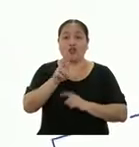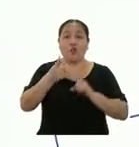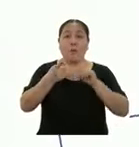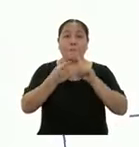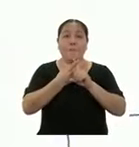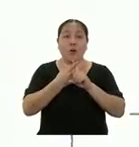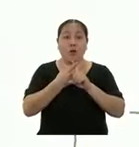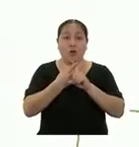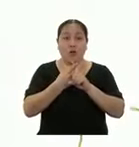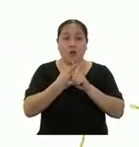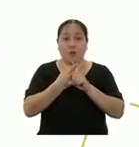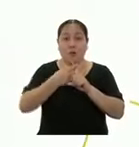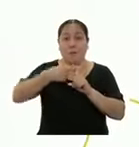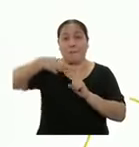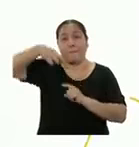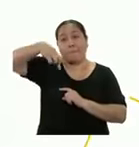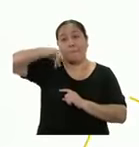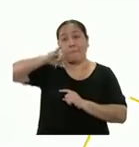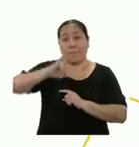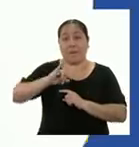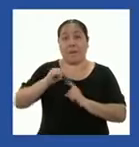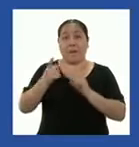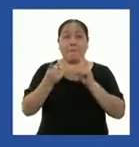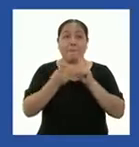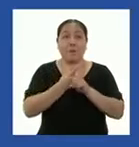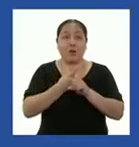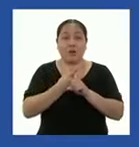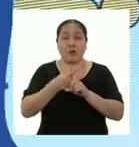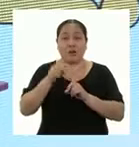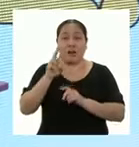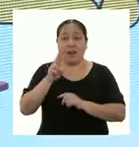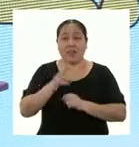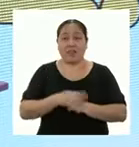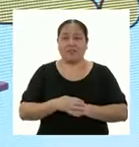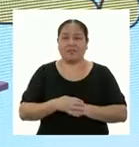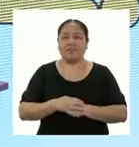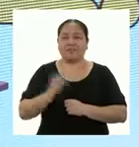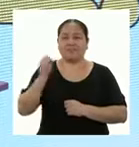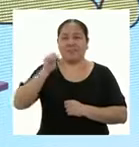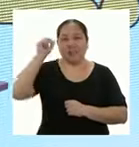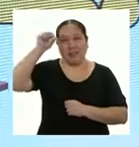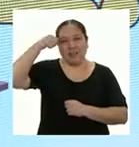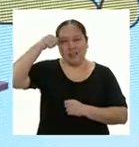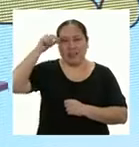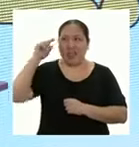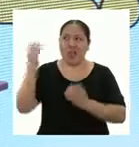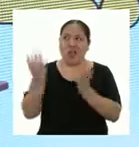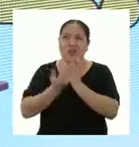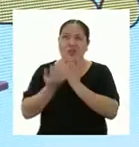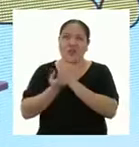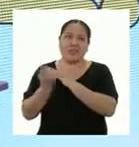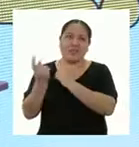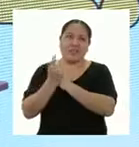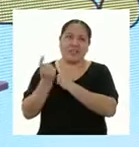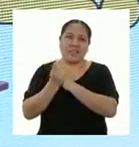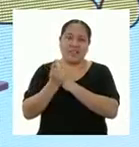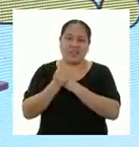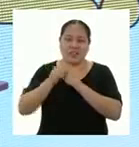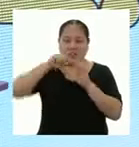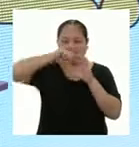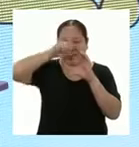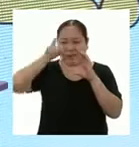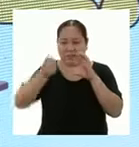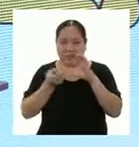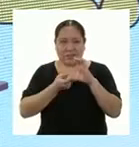por el valor de pi por el radio. Hasta ahora me acuerdo que en el colegio me enseñaron a calcular la longitud de la